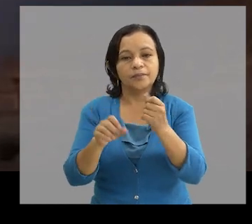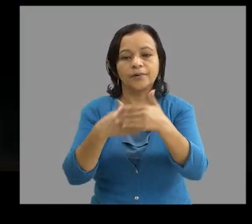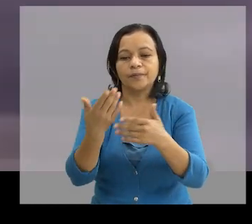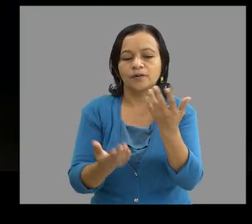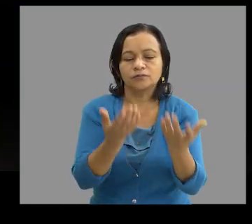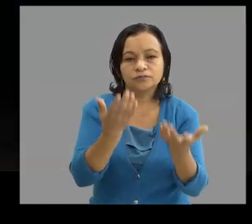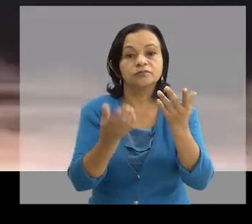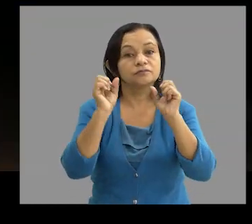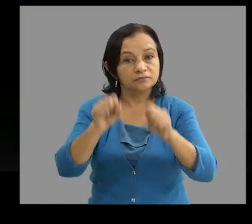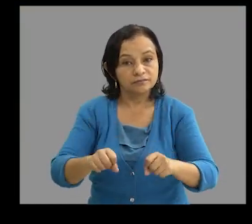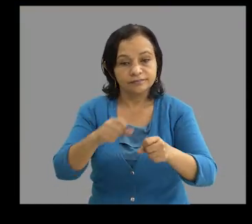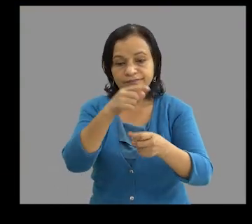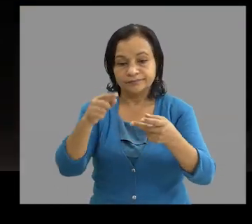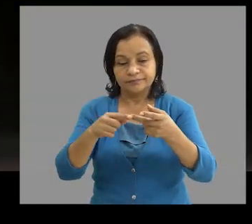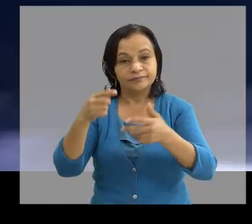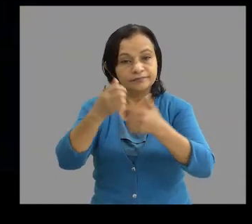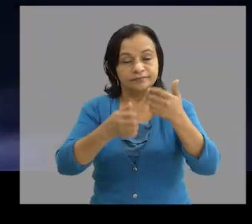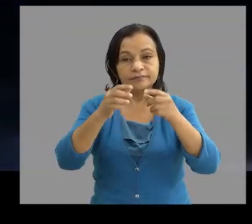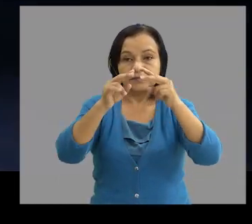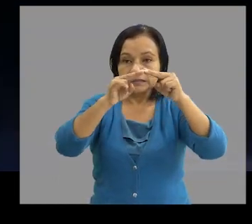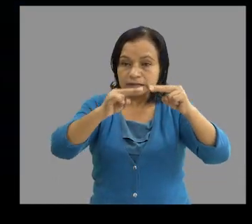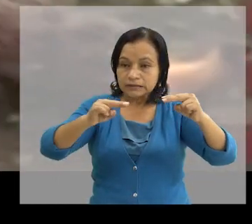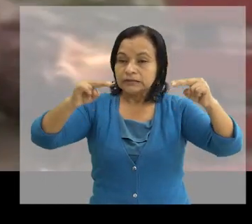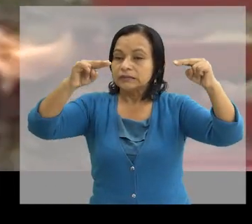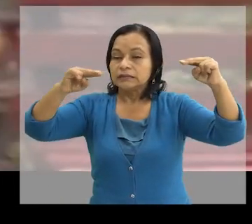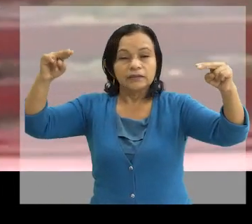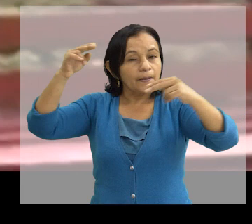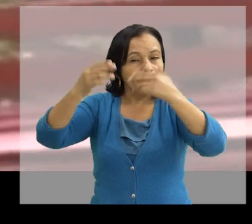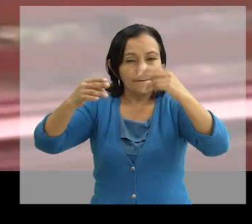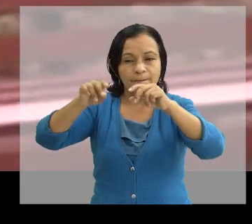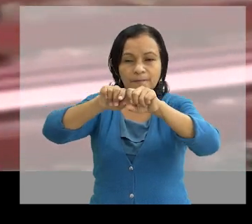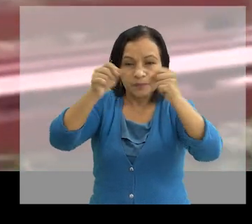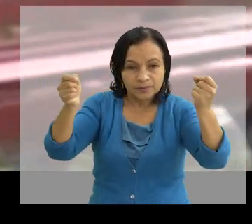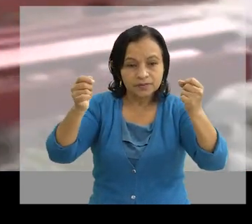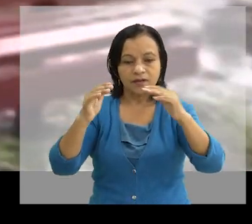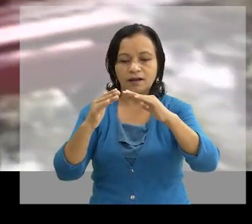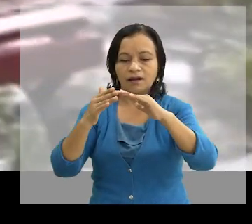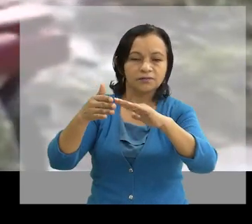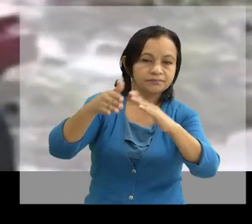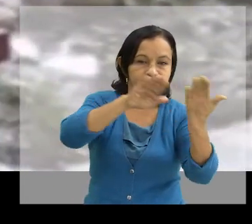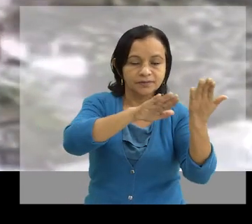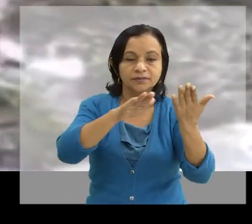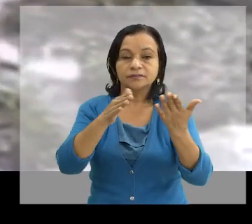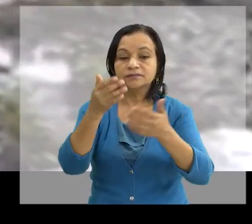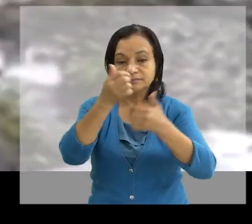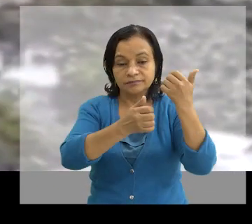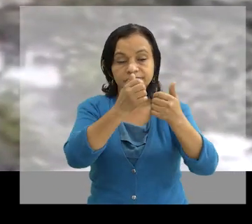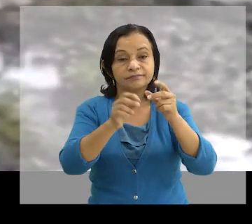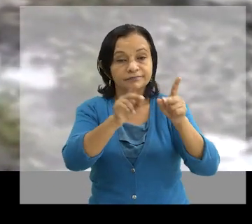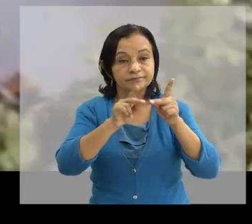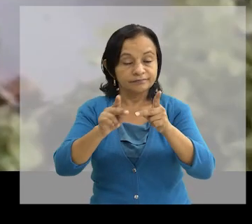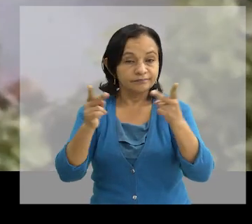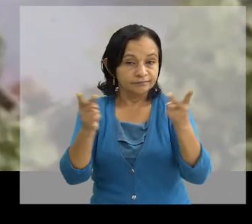incrementan Genera daños en cables de alta tensión y destrucción de viviendas que afectan directamente a